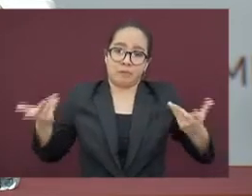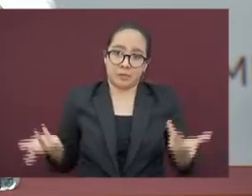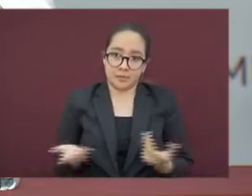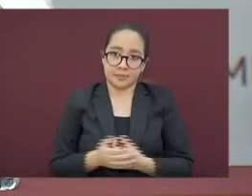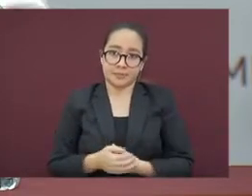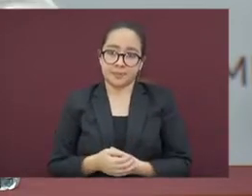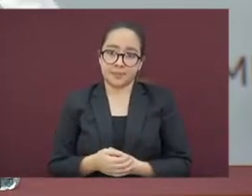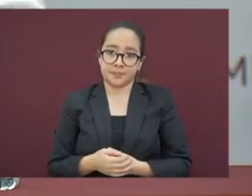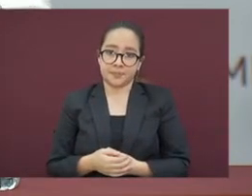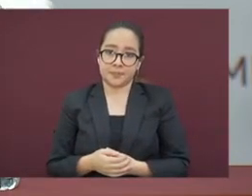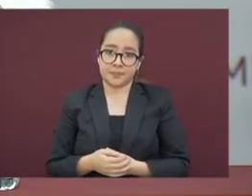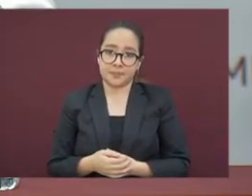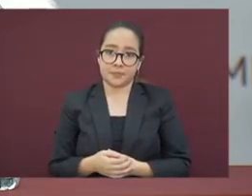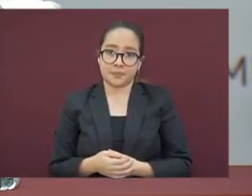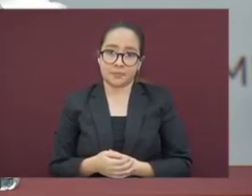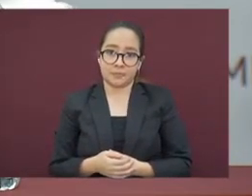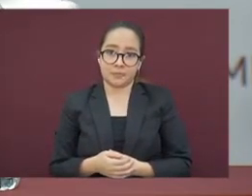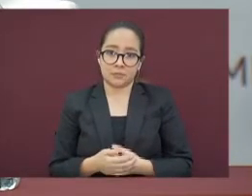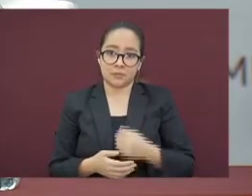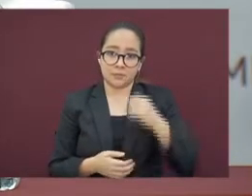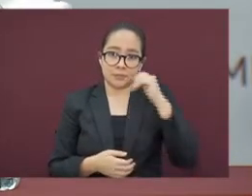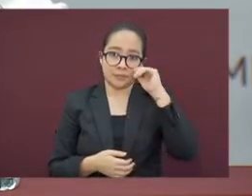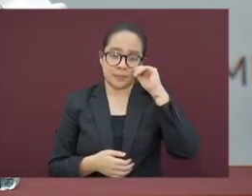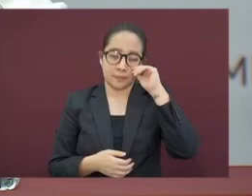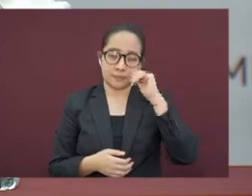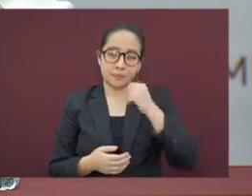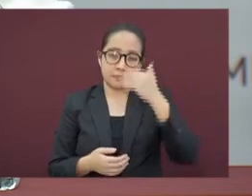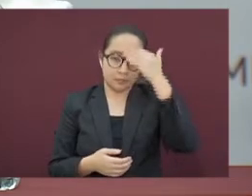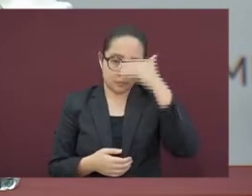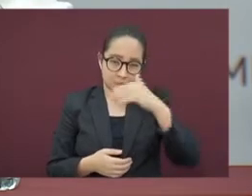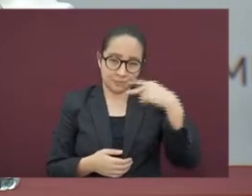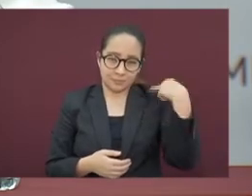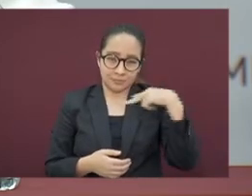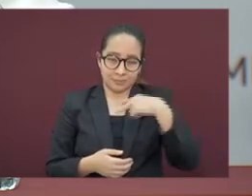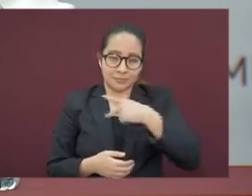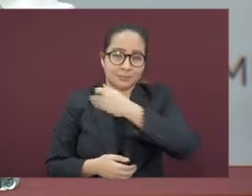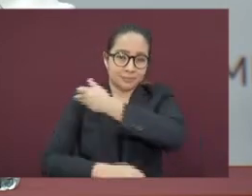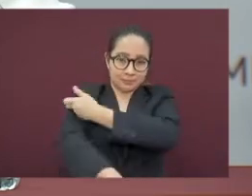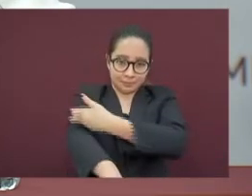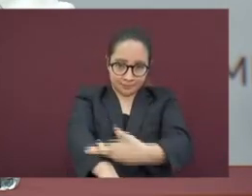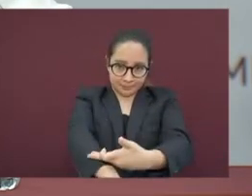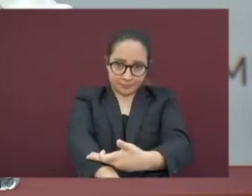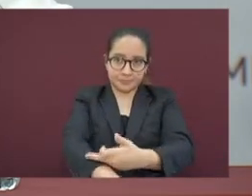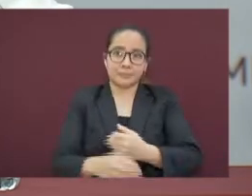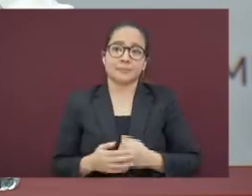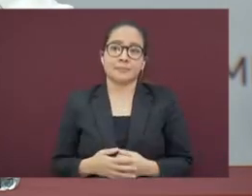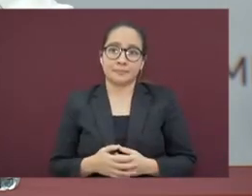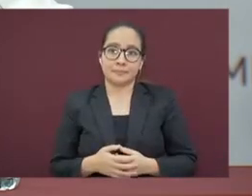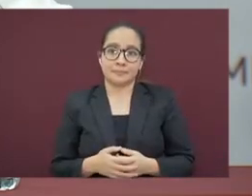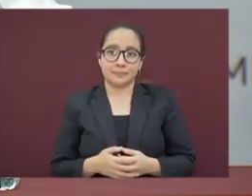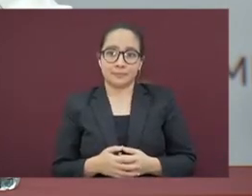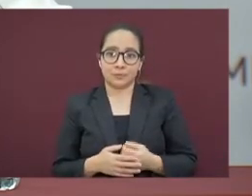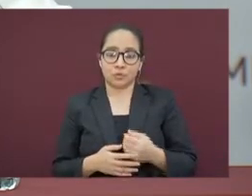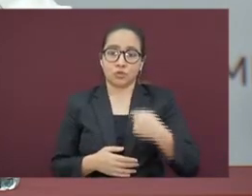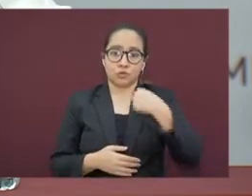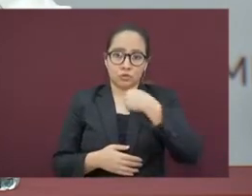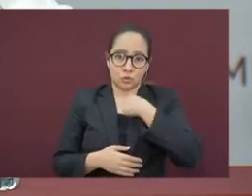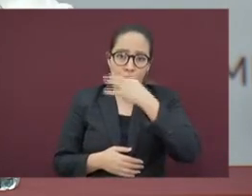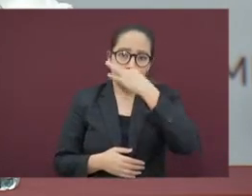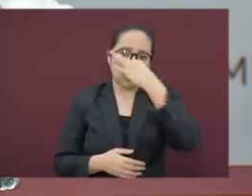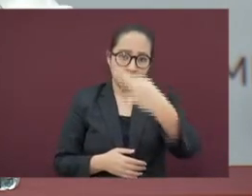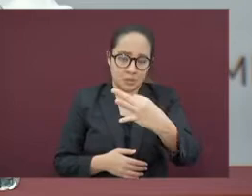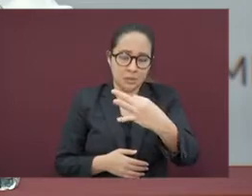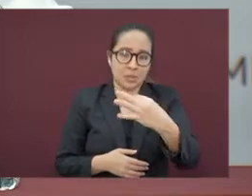Lejos, muy lejos de los malos pronósticos, familia veracruzana, quiero reiterar que sí tenemos capacidad hospitalaria